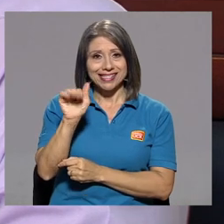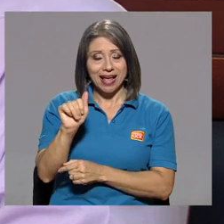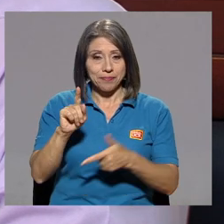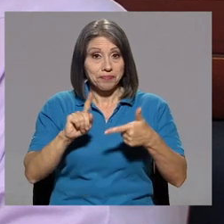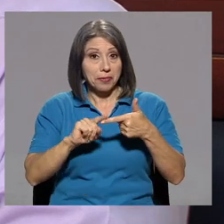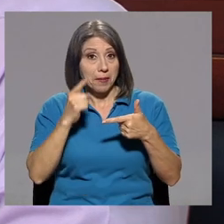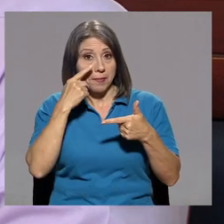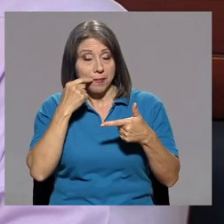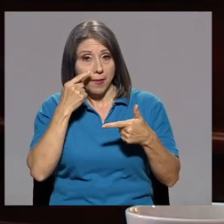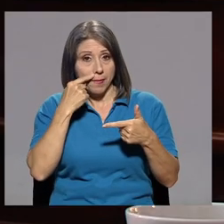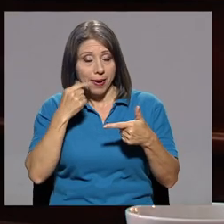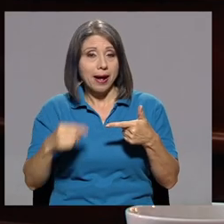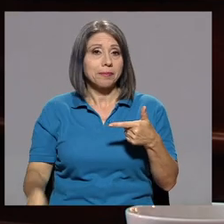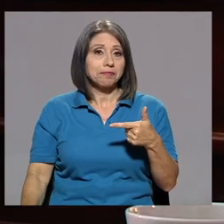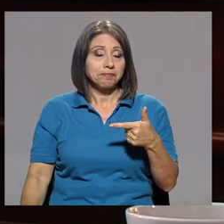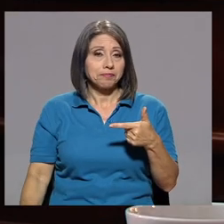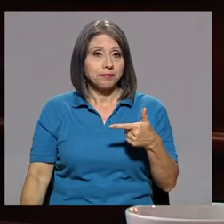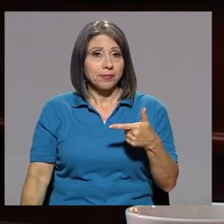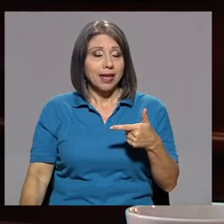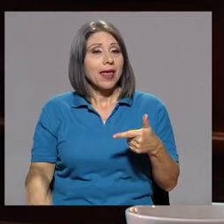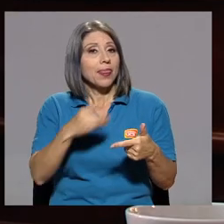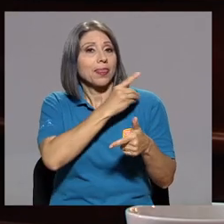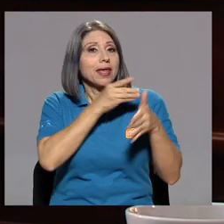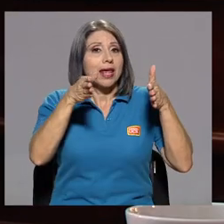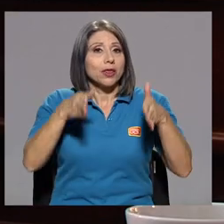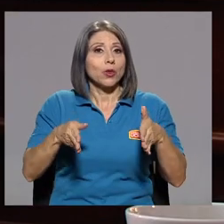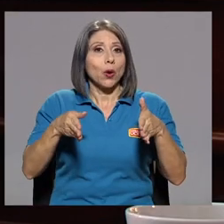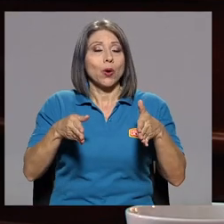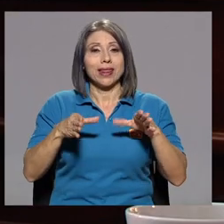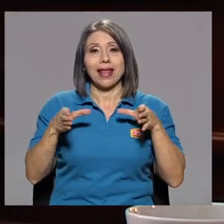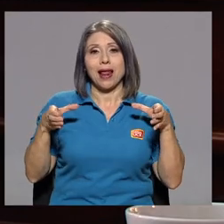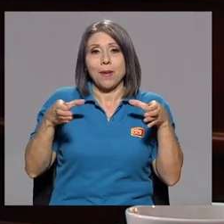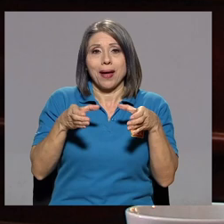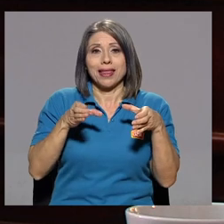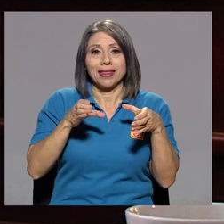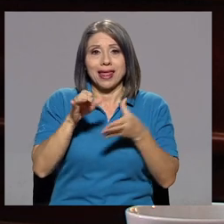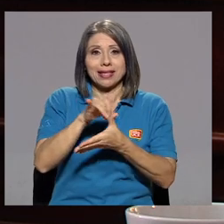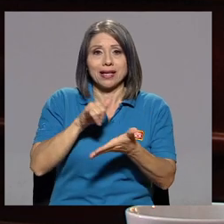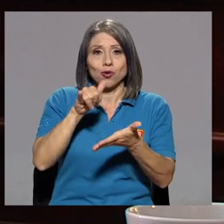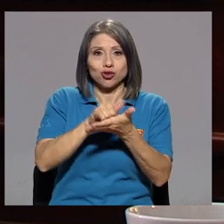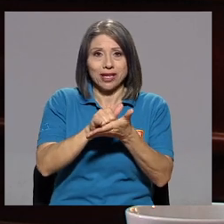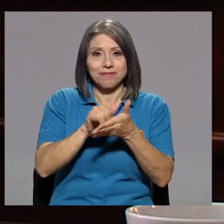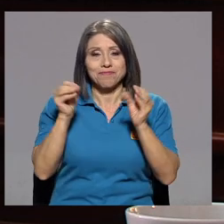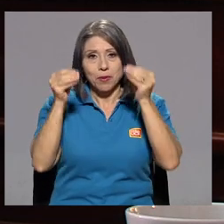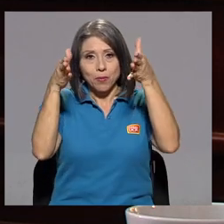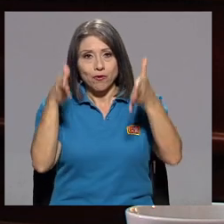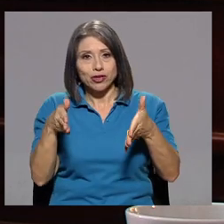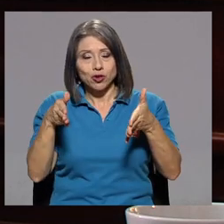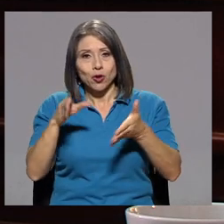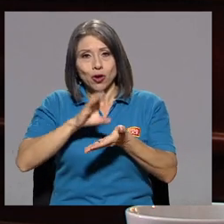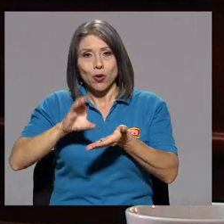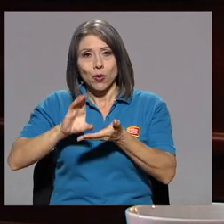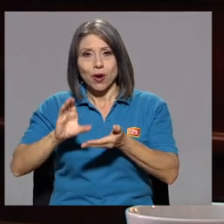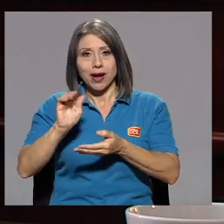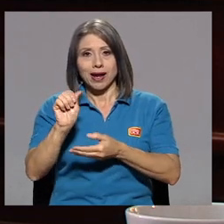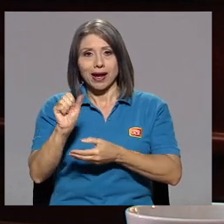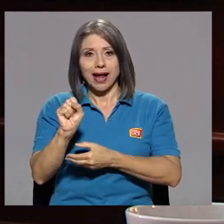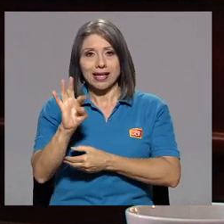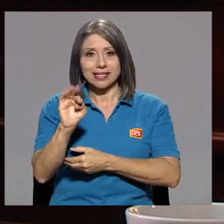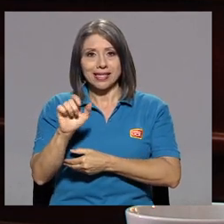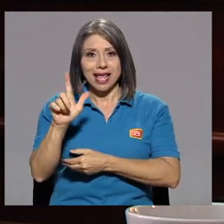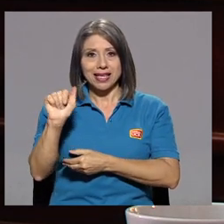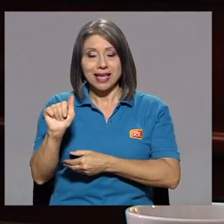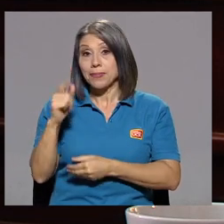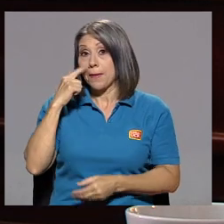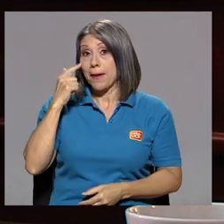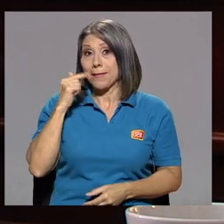Mi papá, director de la banda de San José, profesor Emi Castella. Mi papá nunca quiso